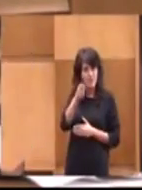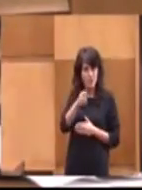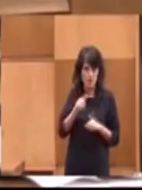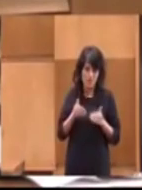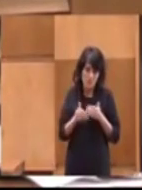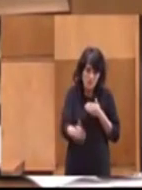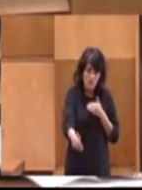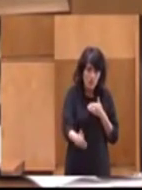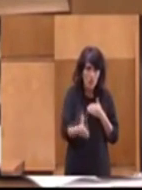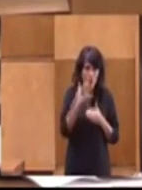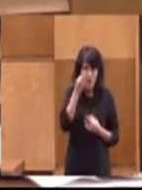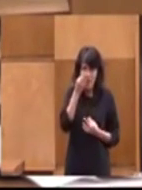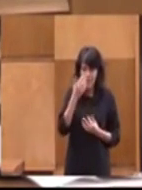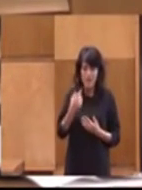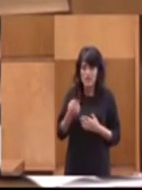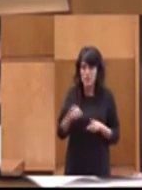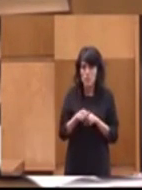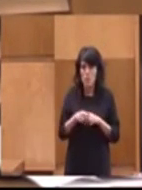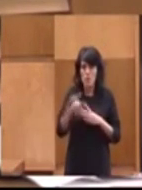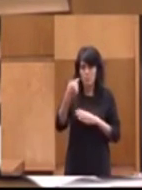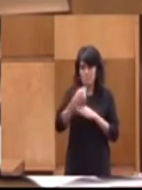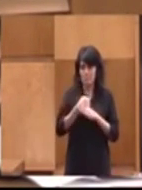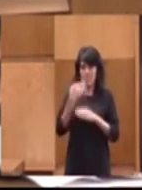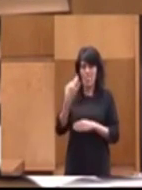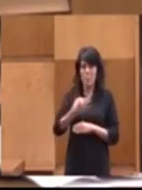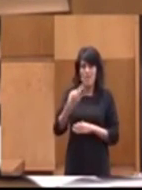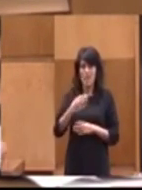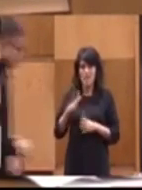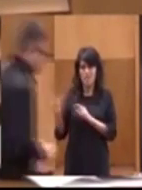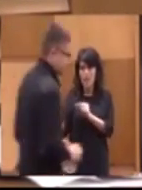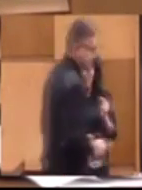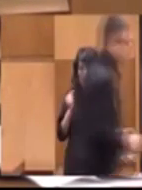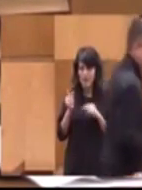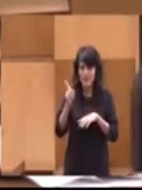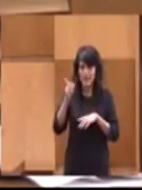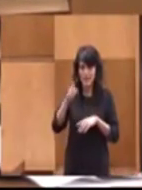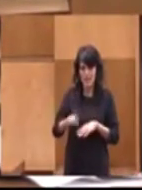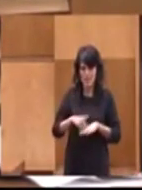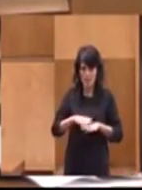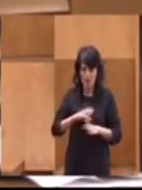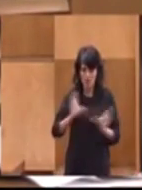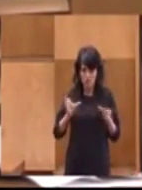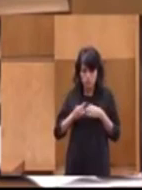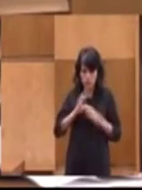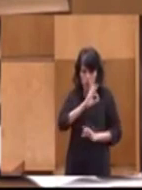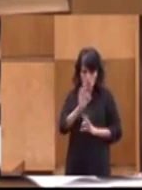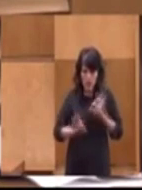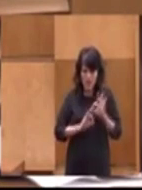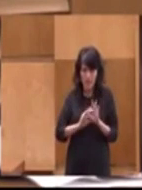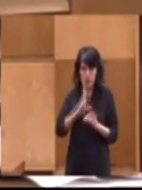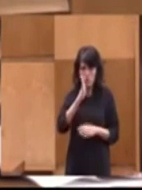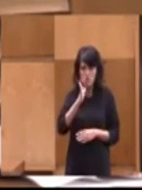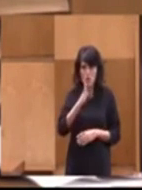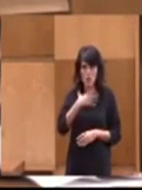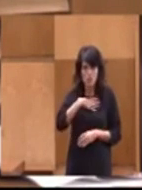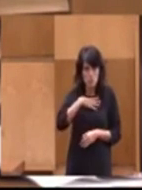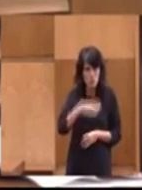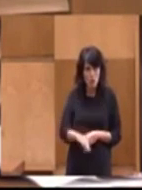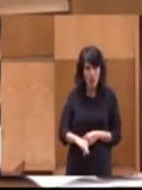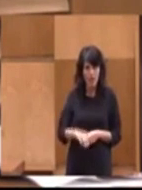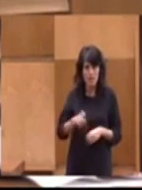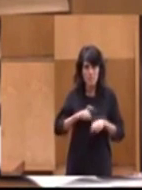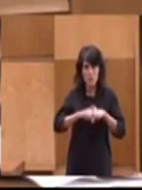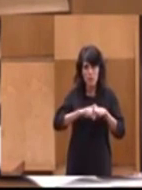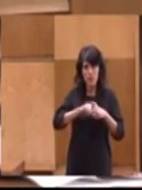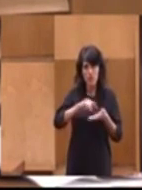avecinan, la verdad es que nos obliga, nos obliga no solamente a tener este debate, sino a organizarnos. Porque desde luego sí que es viable, sí que es viable nuestro